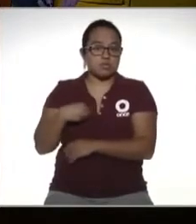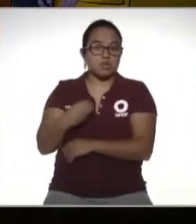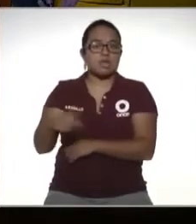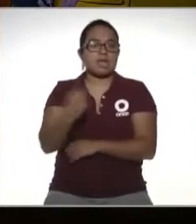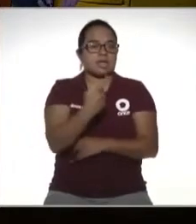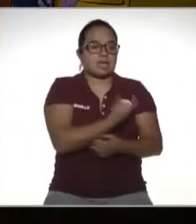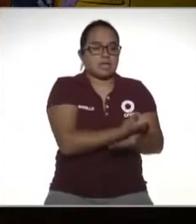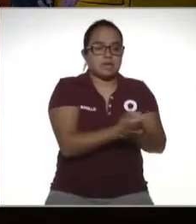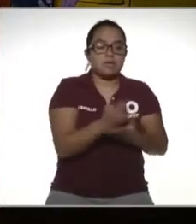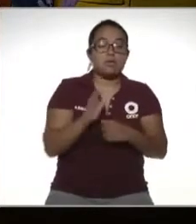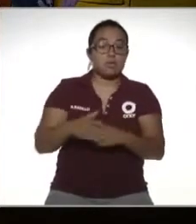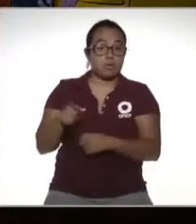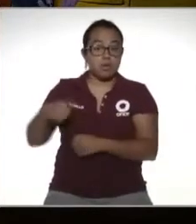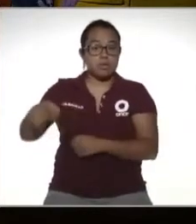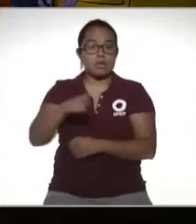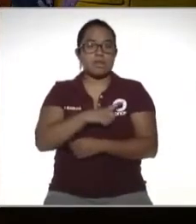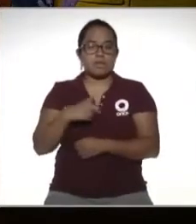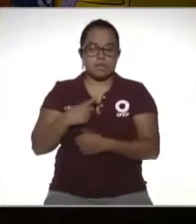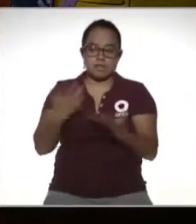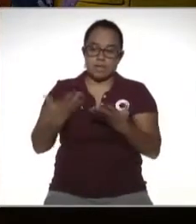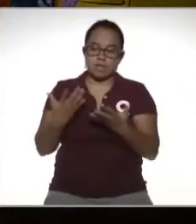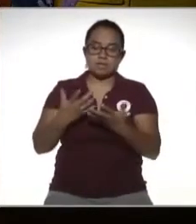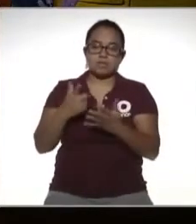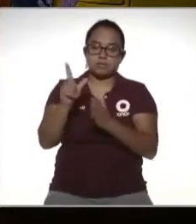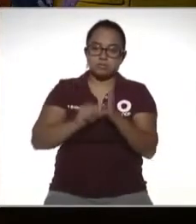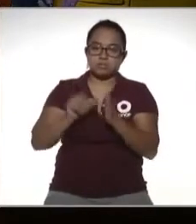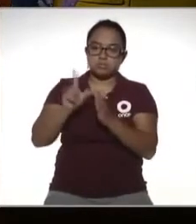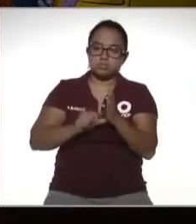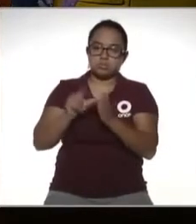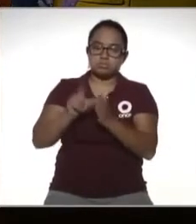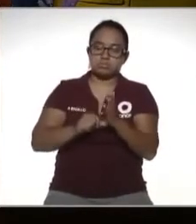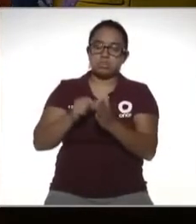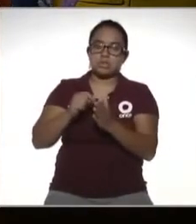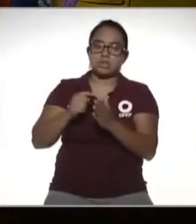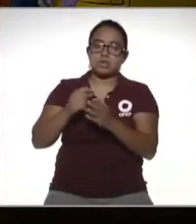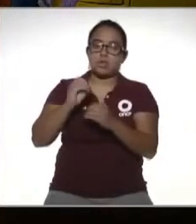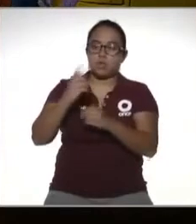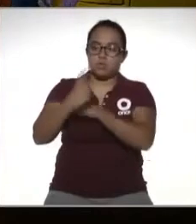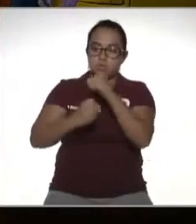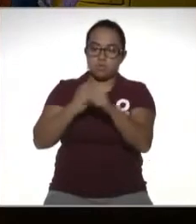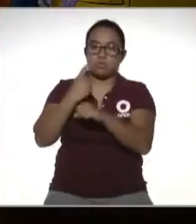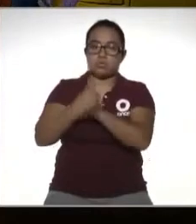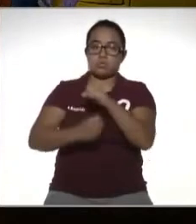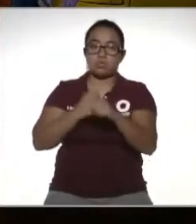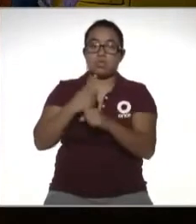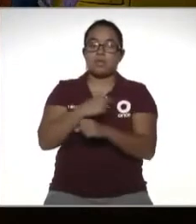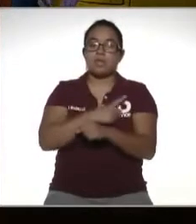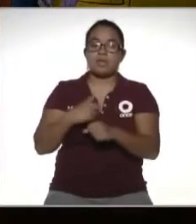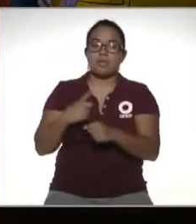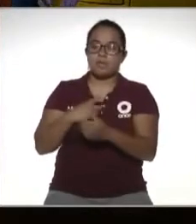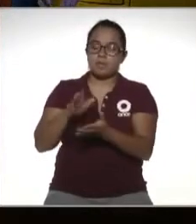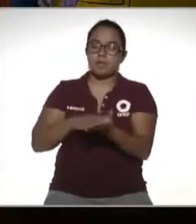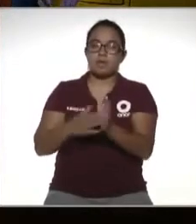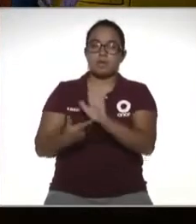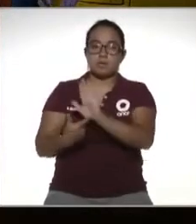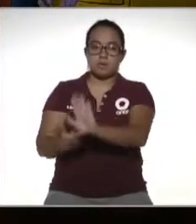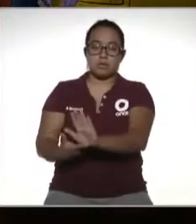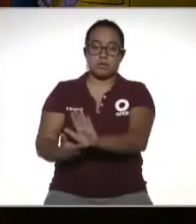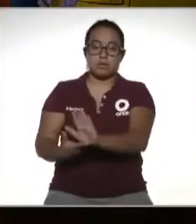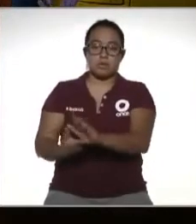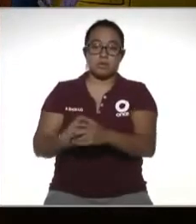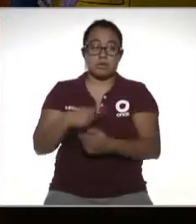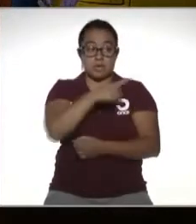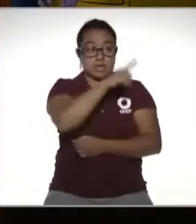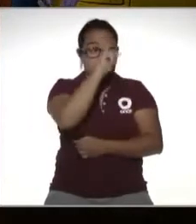asalaredos porque ellos mismos tienen que presentar sus propias declaraciones mensuales sus declaraciones anuales tienen que emitir sus comprobantes fiscales no se los emite